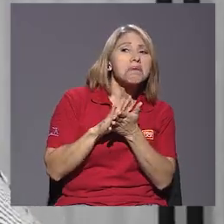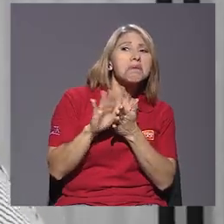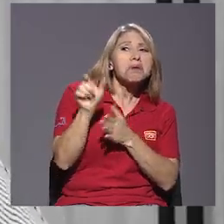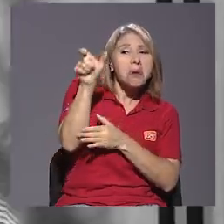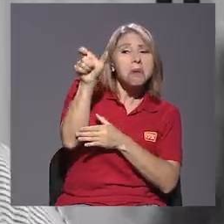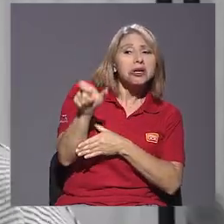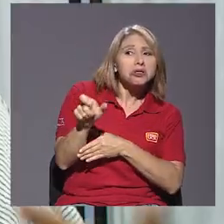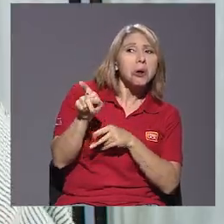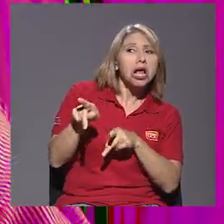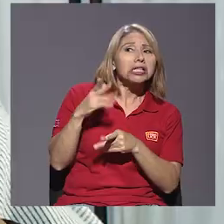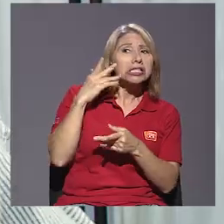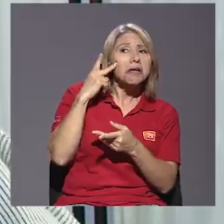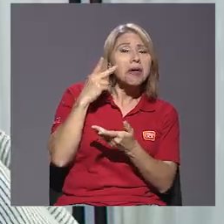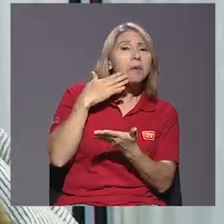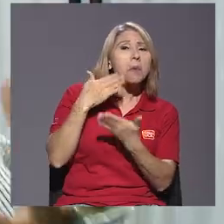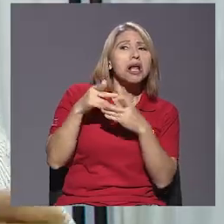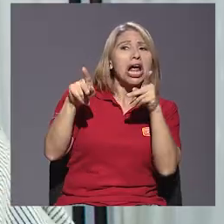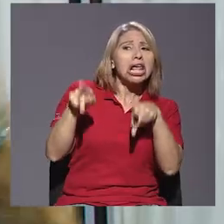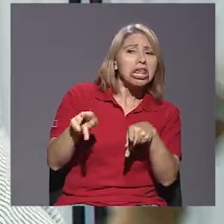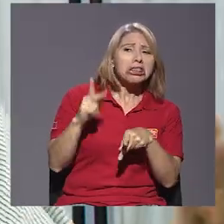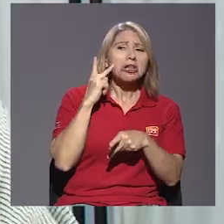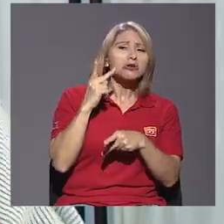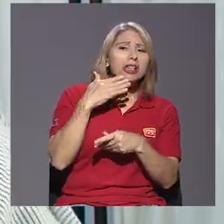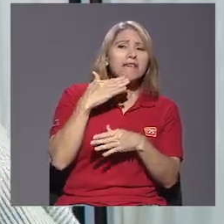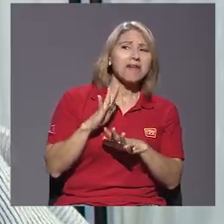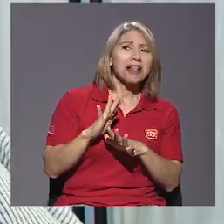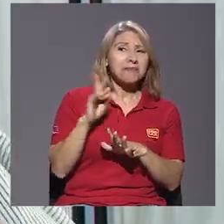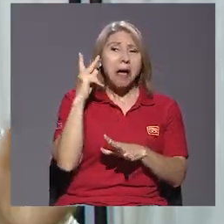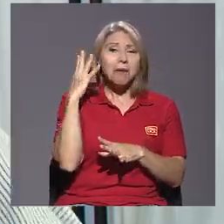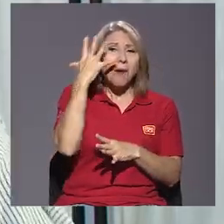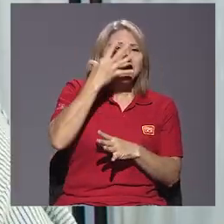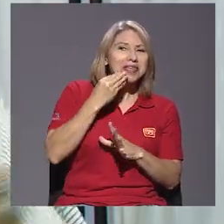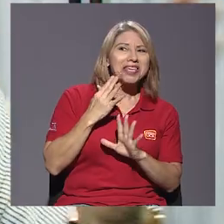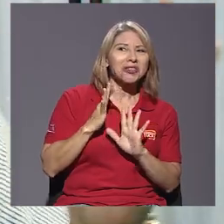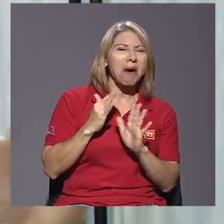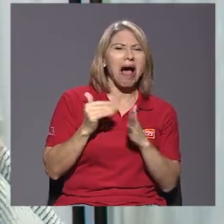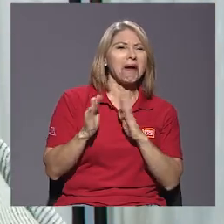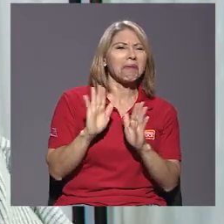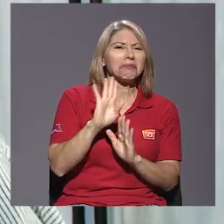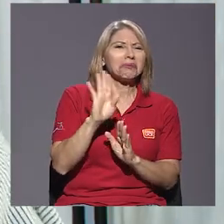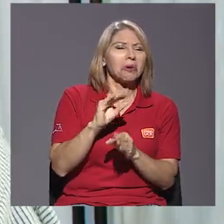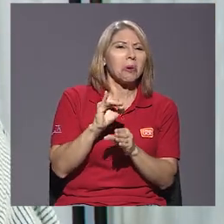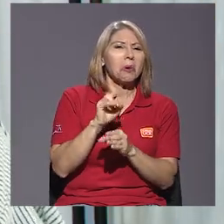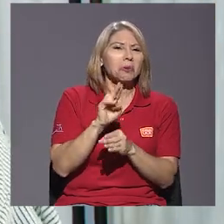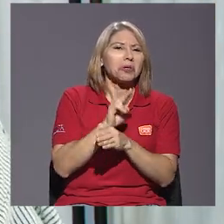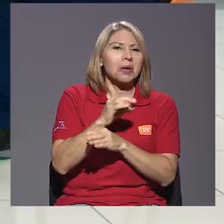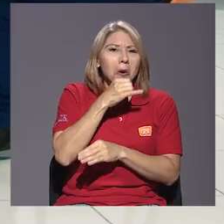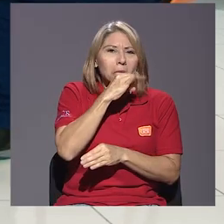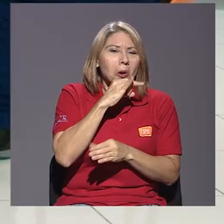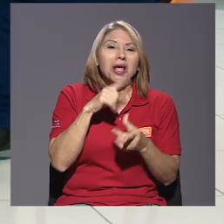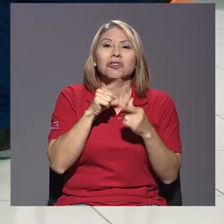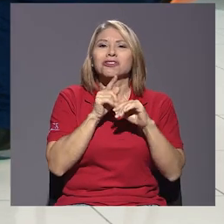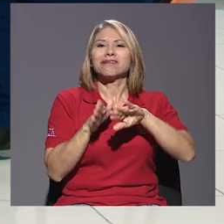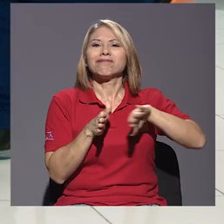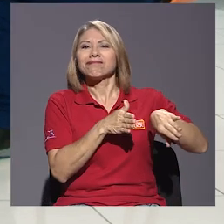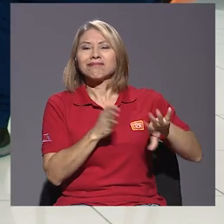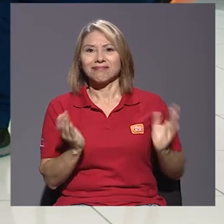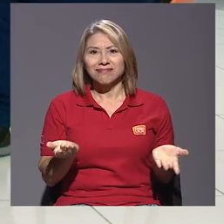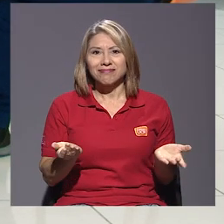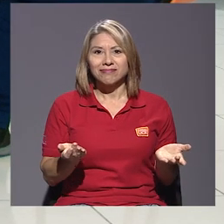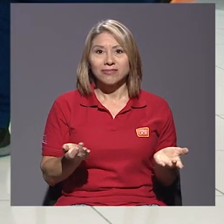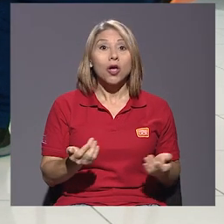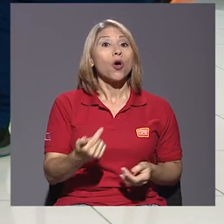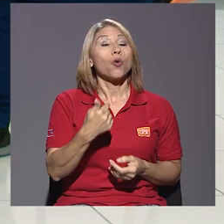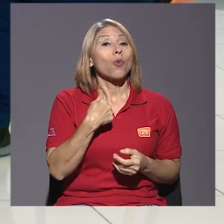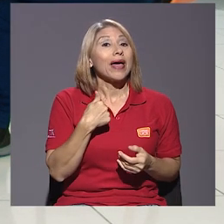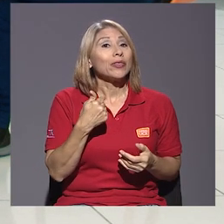ve, no se ve tan mal. No, no, no, hasta guapito se ve, ¿verdad? Entonces, lo dejamos de usar. Yo cuando llego a tener cierta